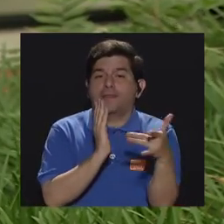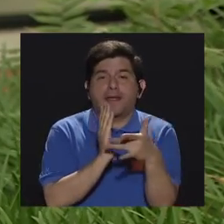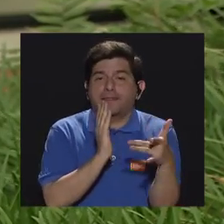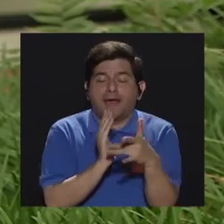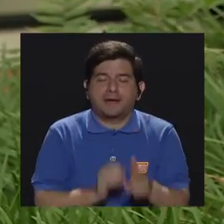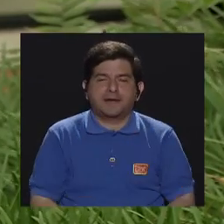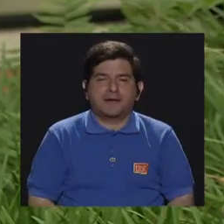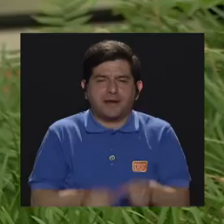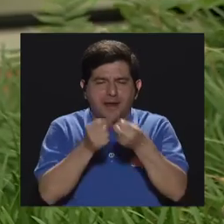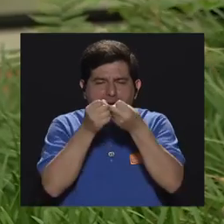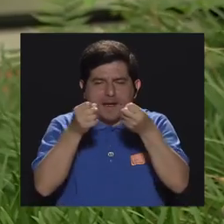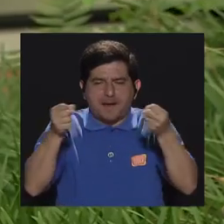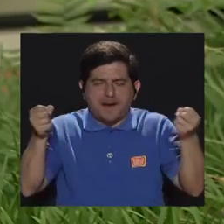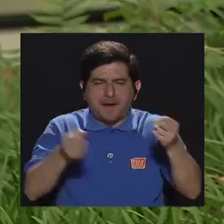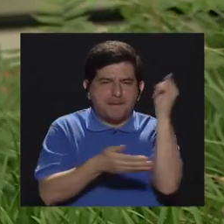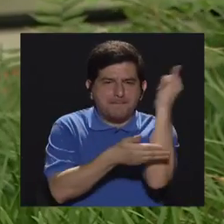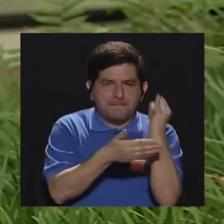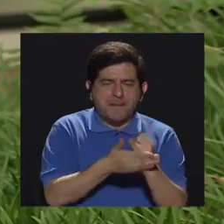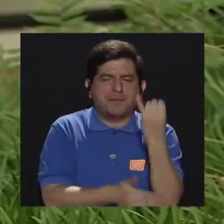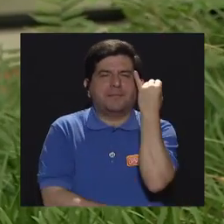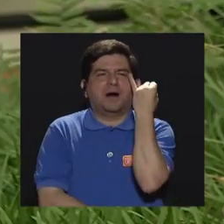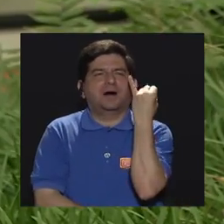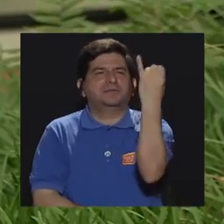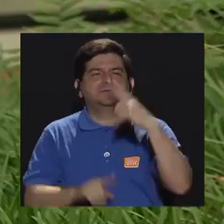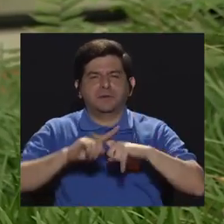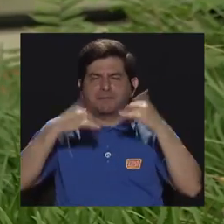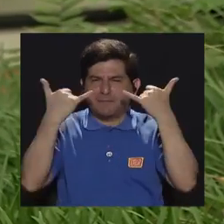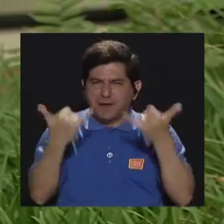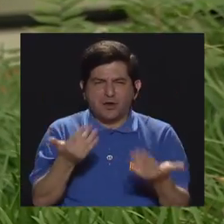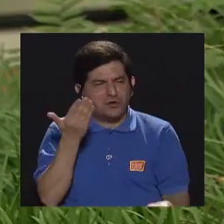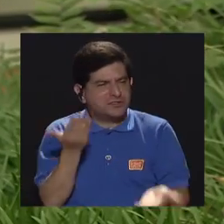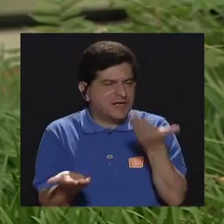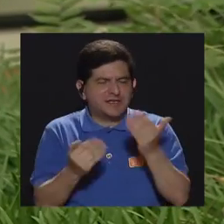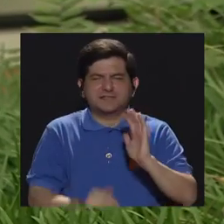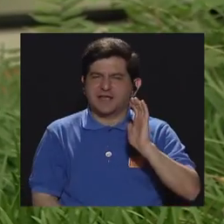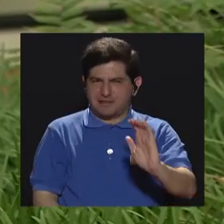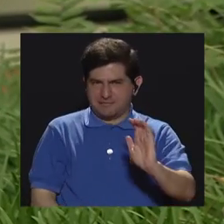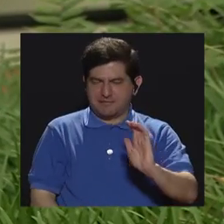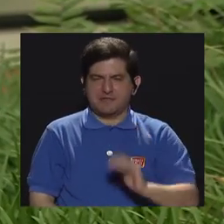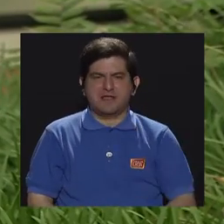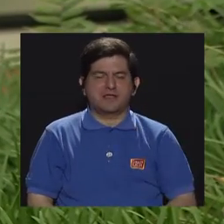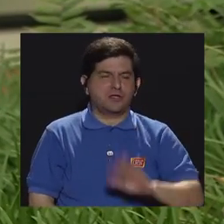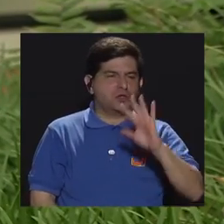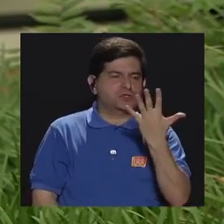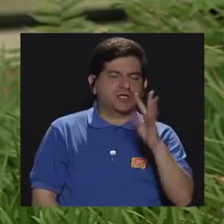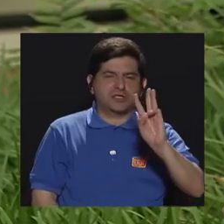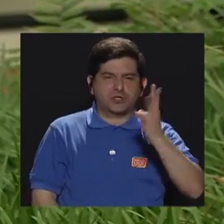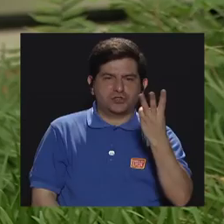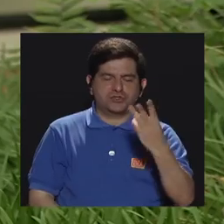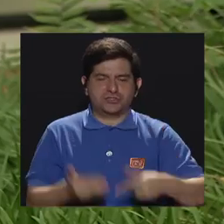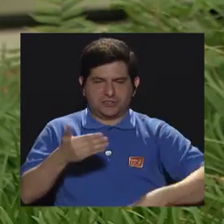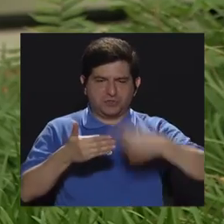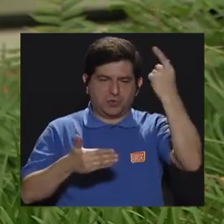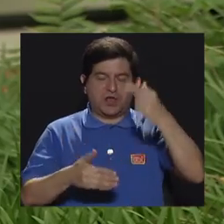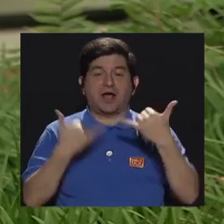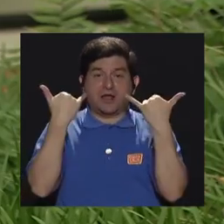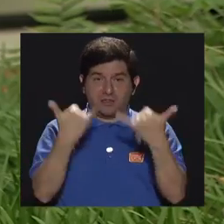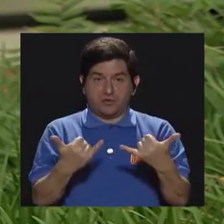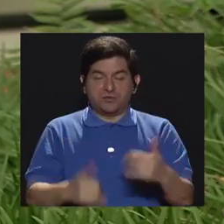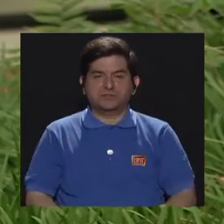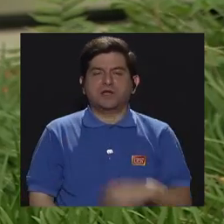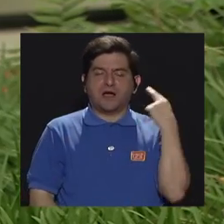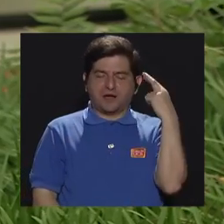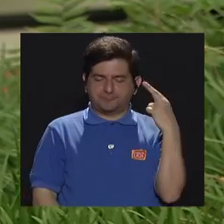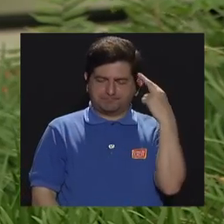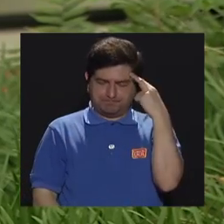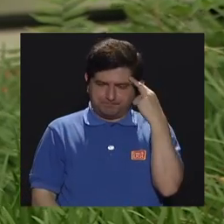pueden ser los mapas conceptuales, pero ya los mapas conceptuales serían para niños de quinto y sexto grado, que ya tienen una mayor